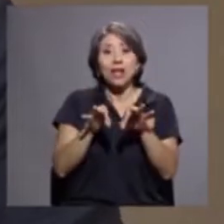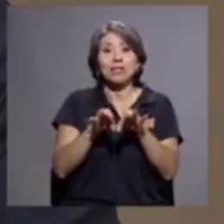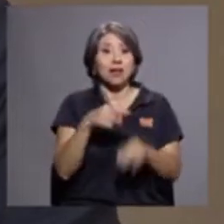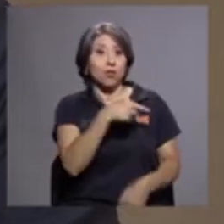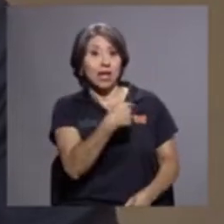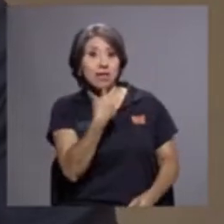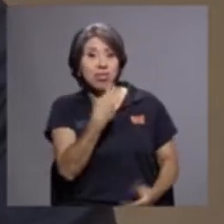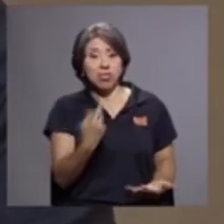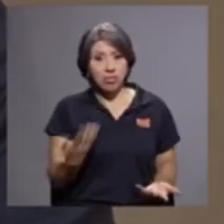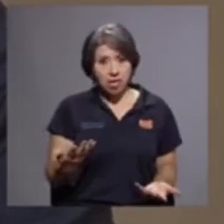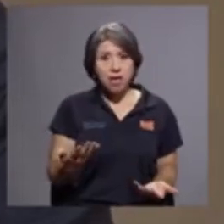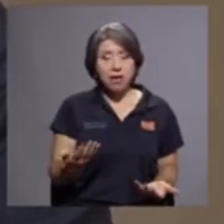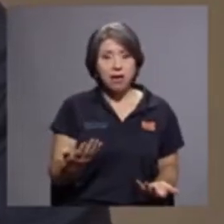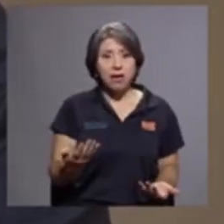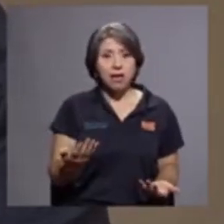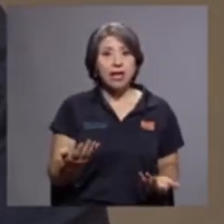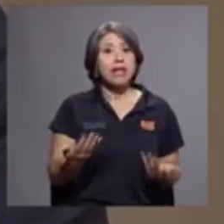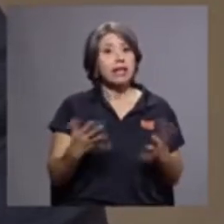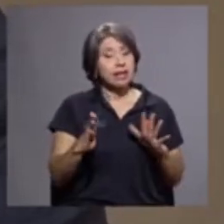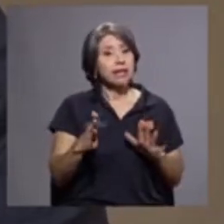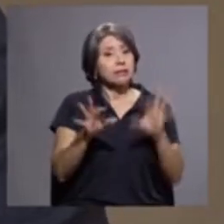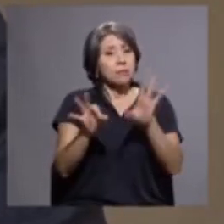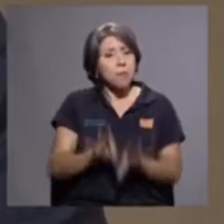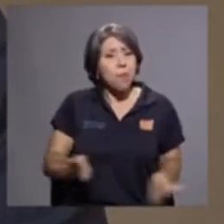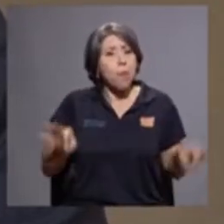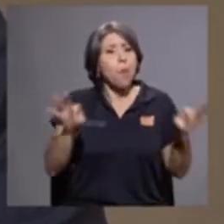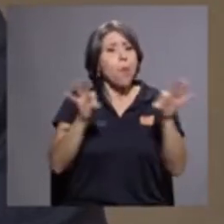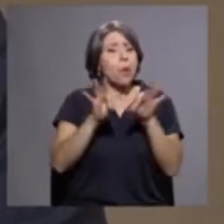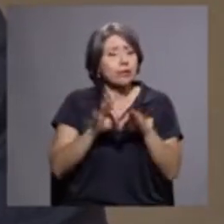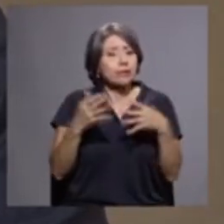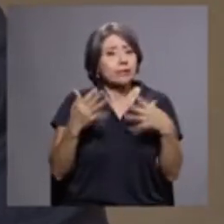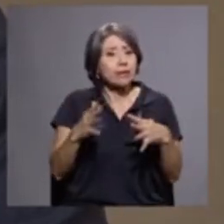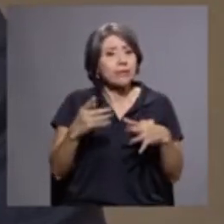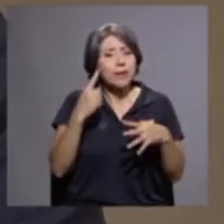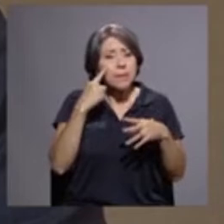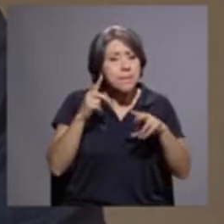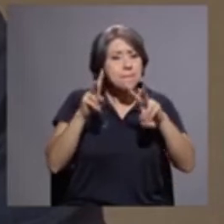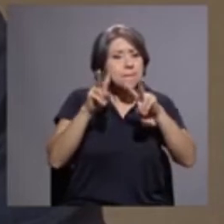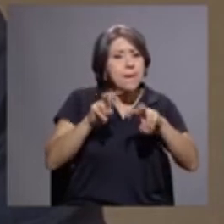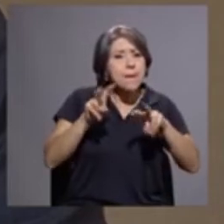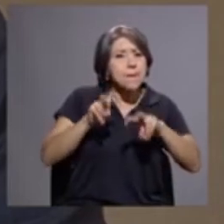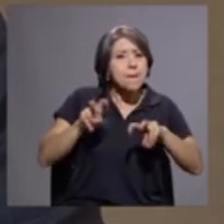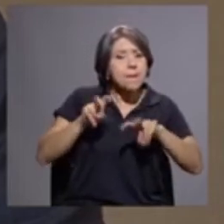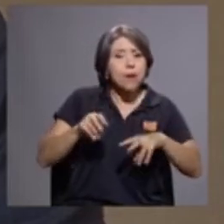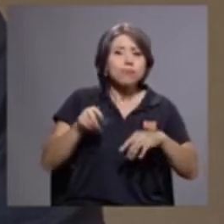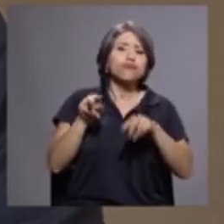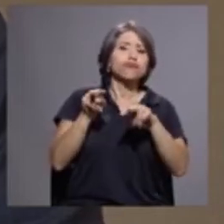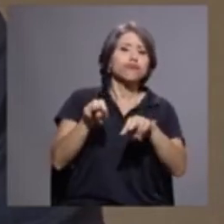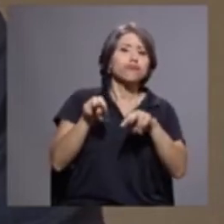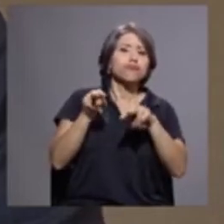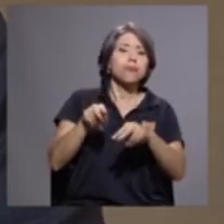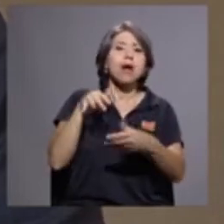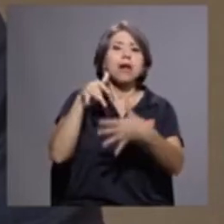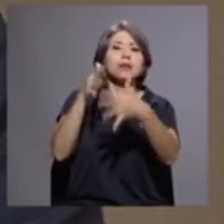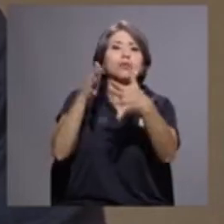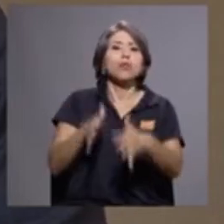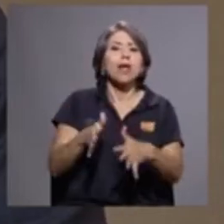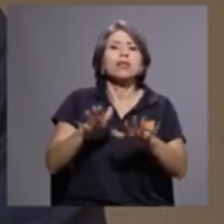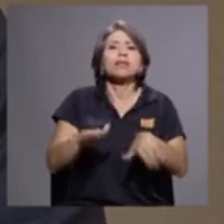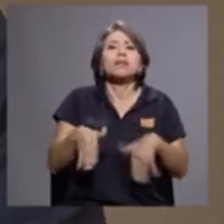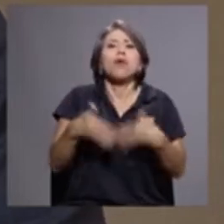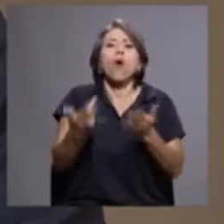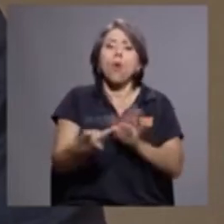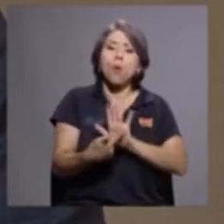plantea ella, que al final merece la pena hacer una revisión exhaustiva de cómo los estudiantes manifiestan